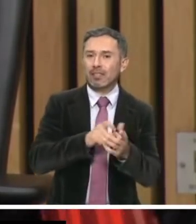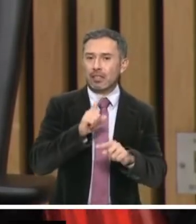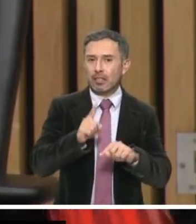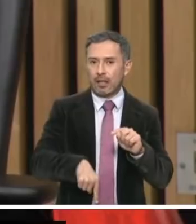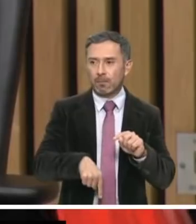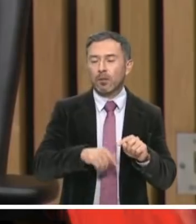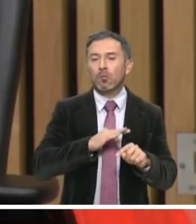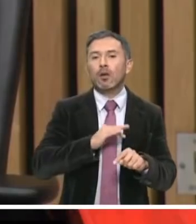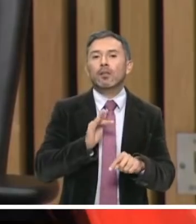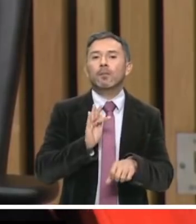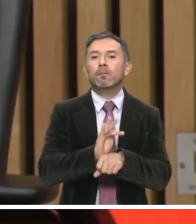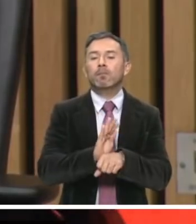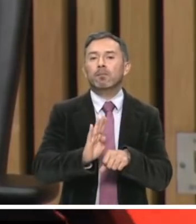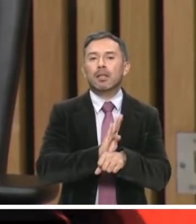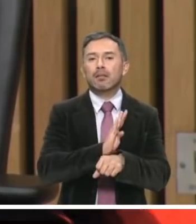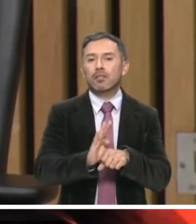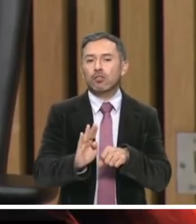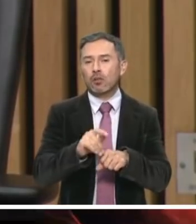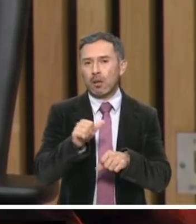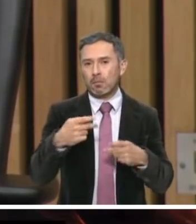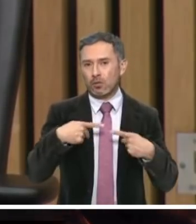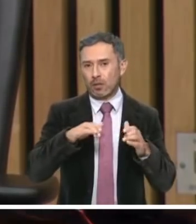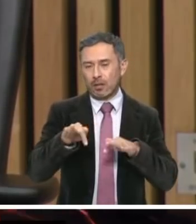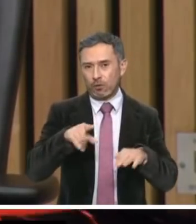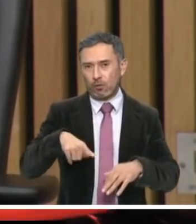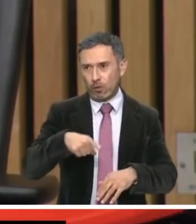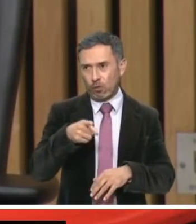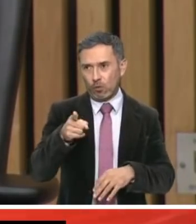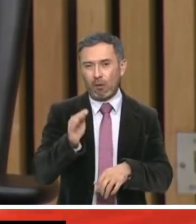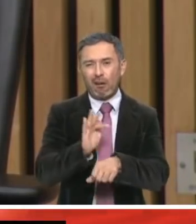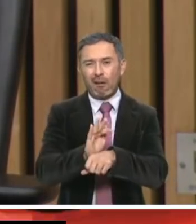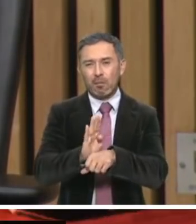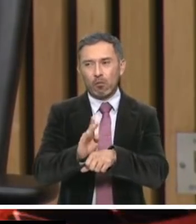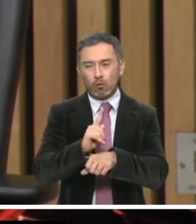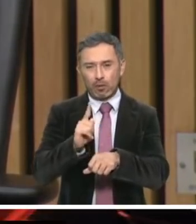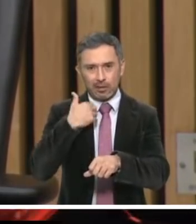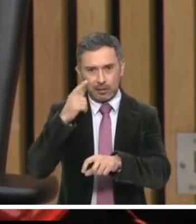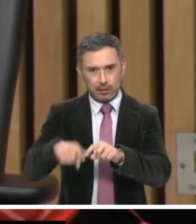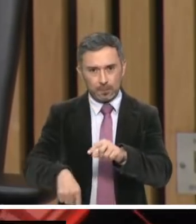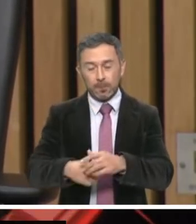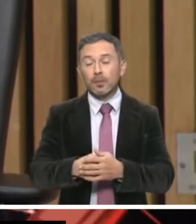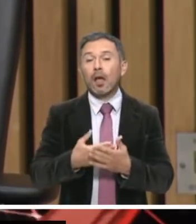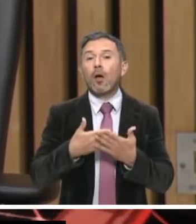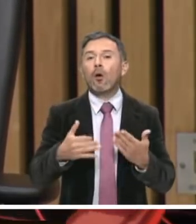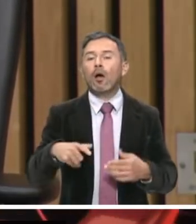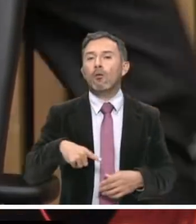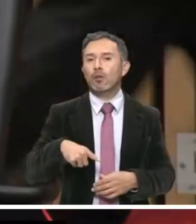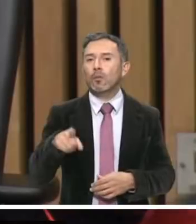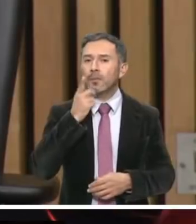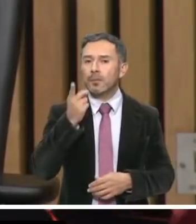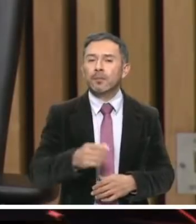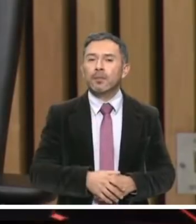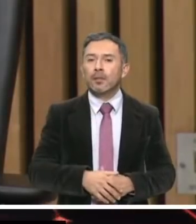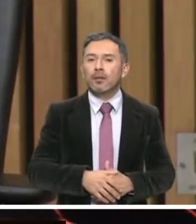los beneficios a altos funcionarios públicos. El gobierno ha señalado que la